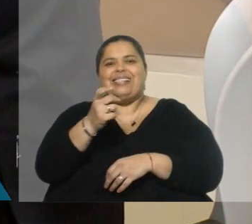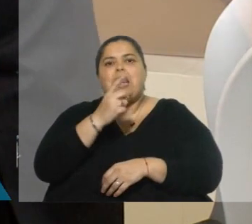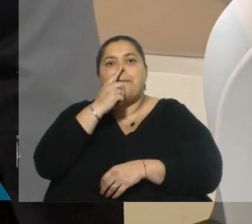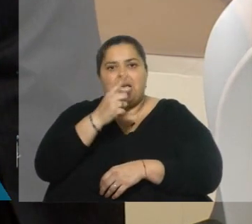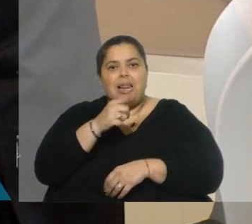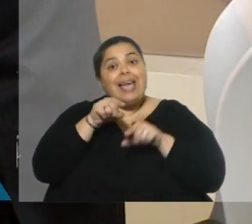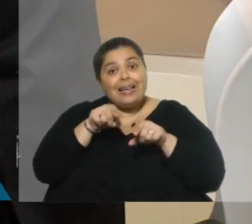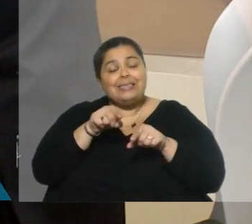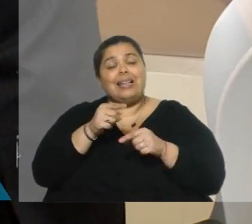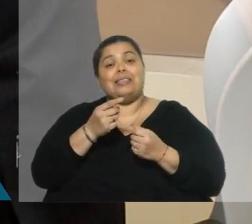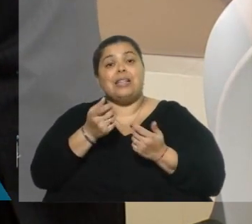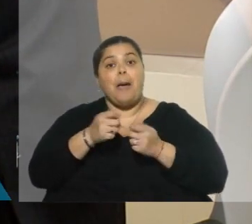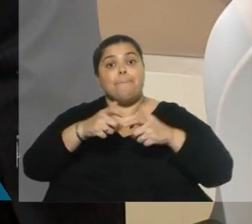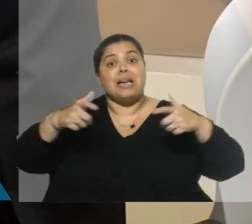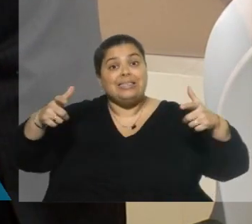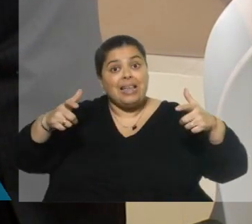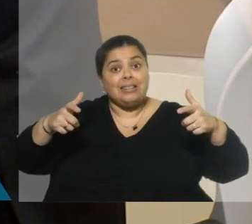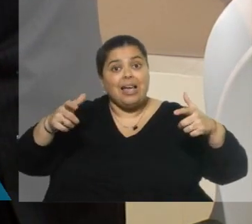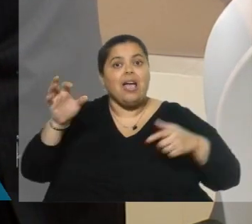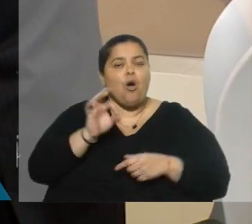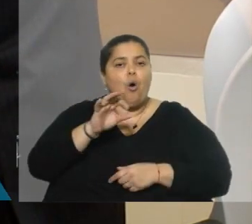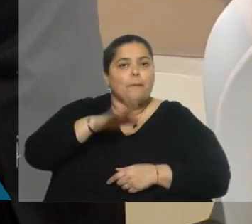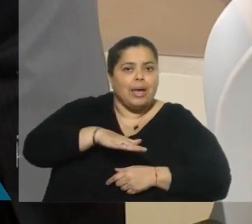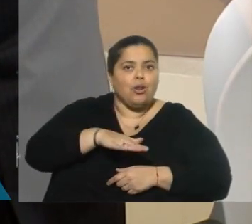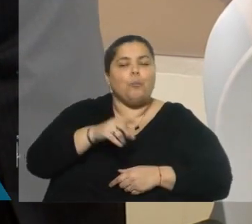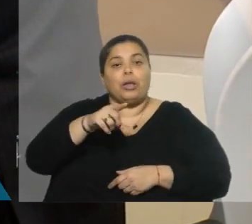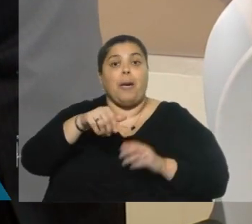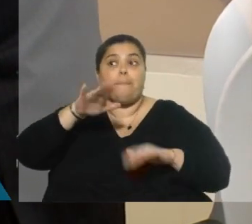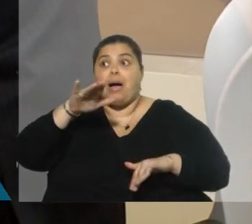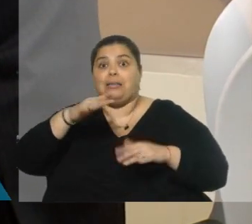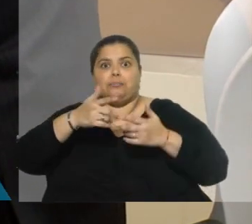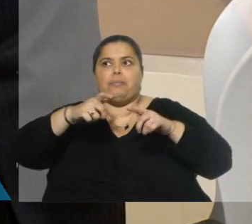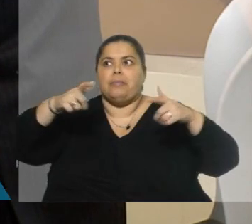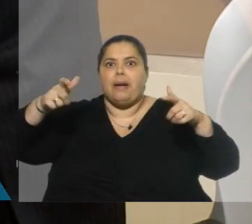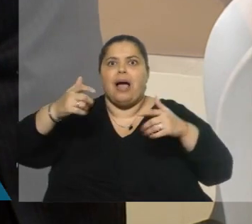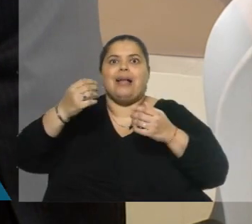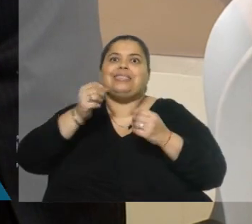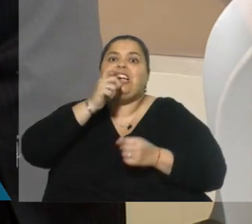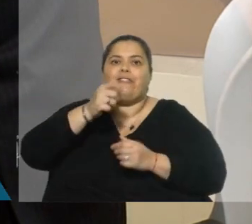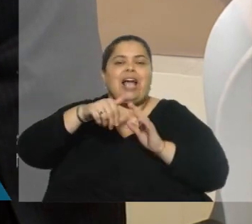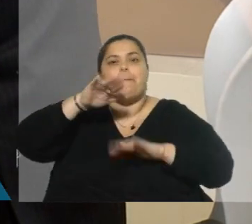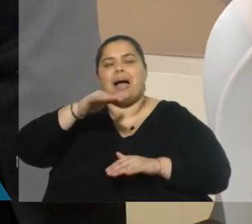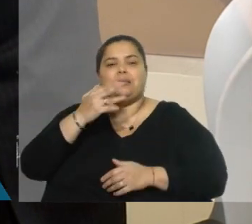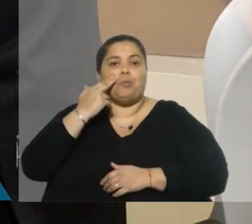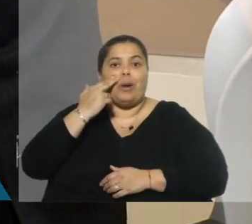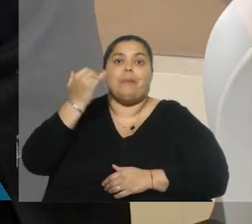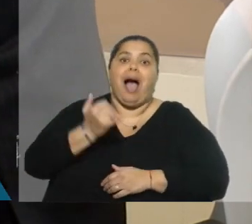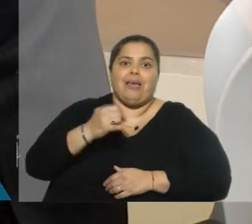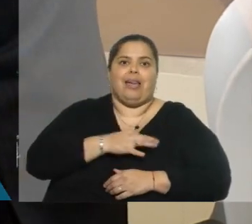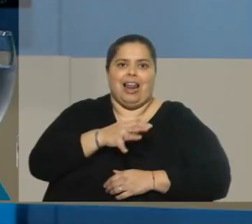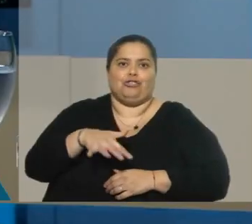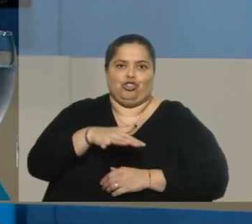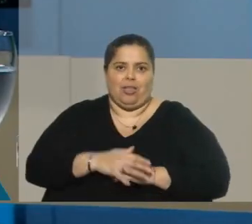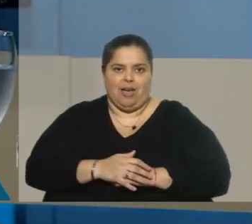es un número creciente porque cuanto más niños atienden ustedes es que más problemas está habiendo en la base de la sociedad, si se quiere. Sí,